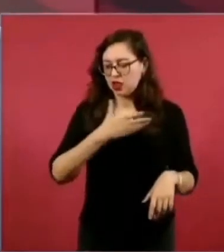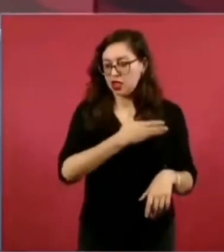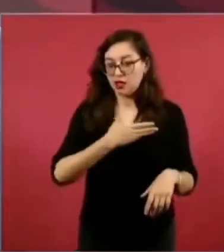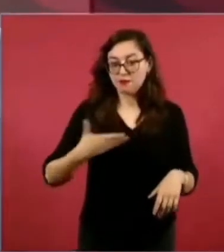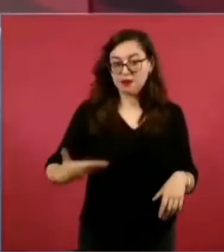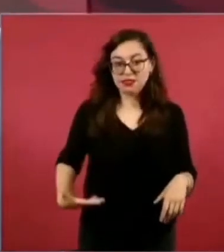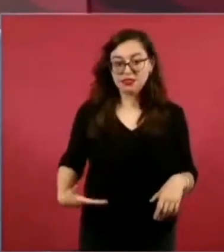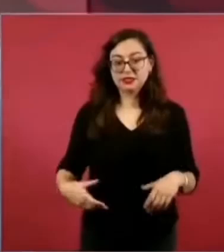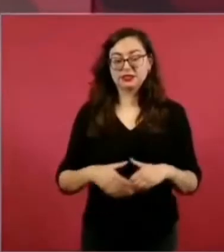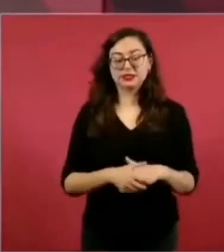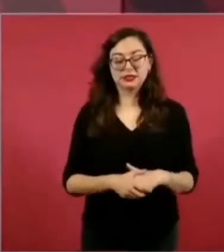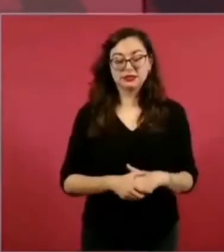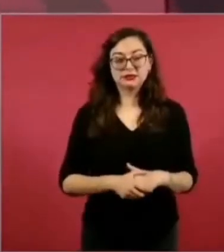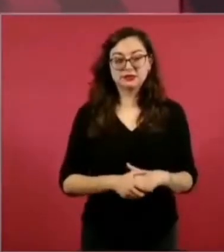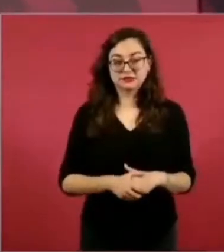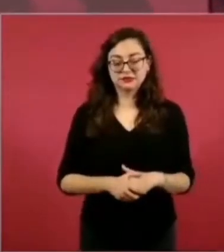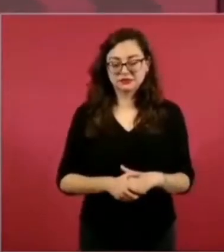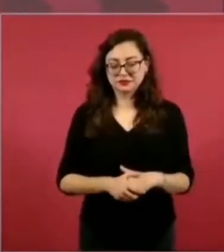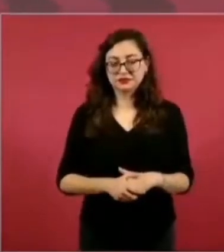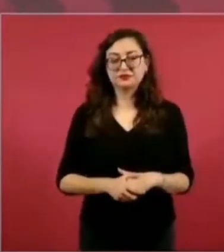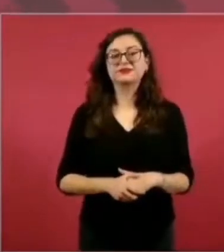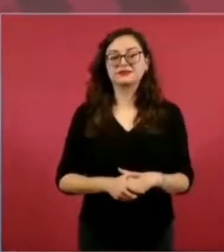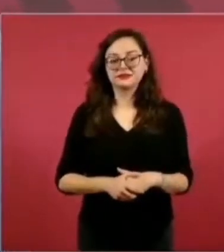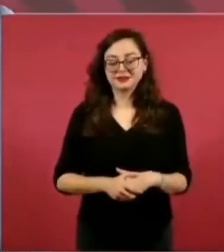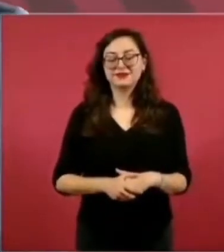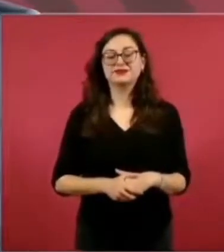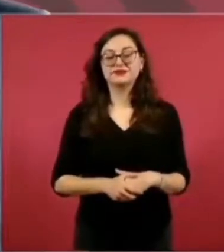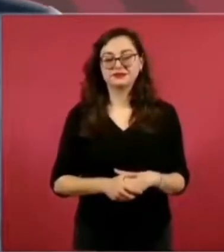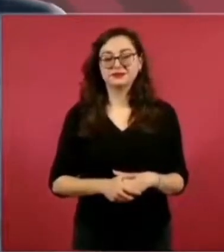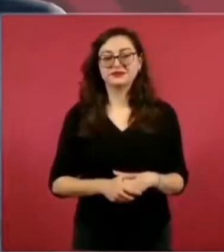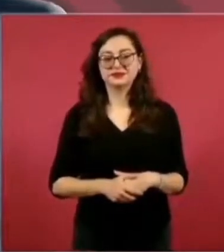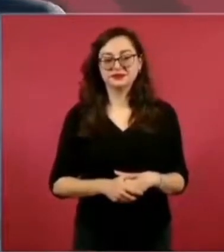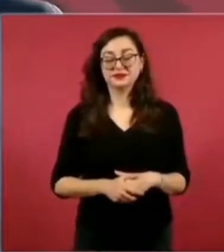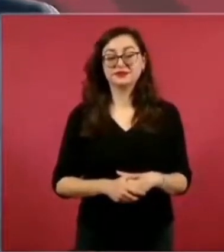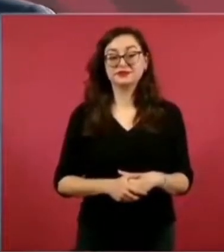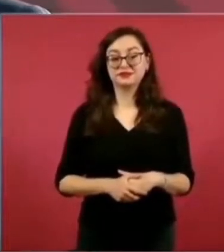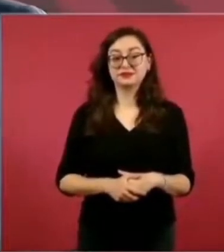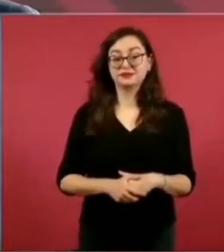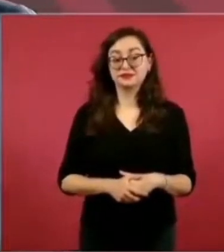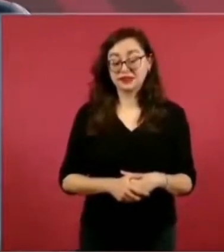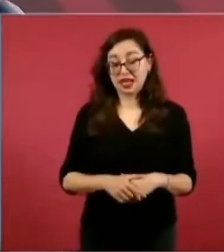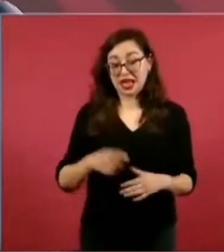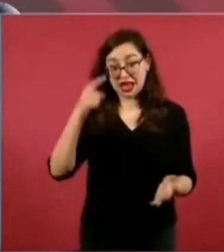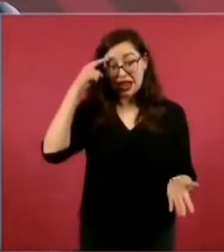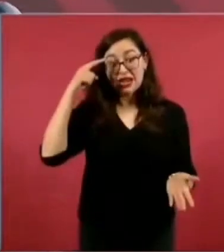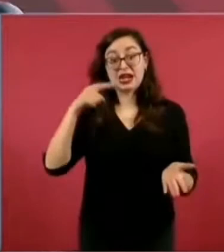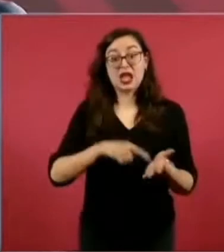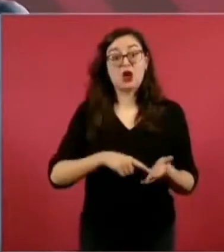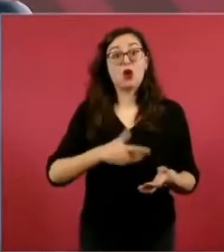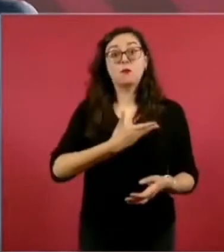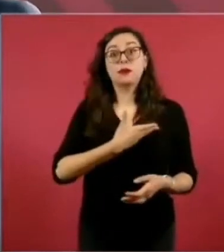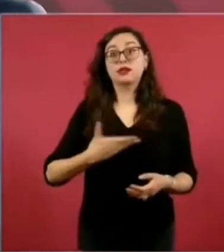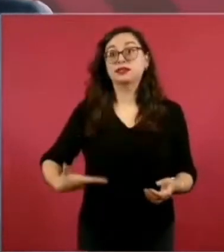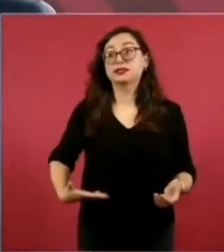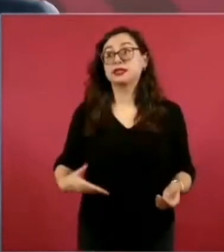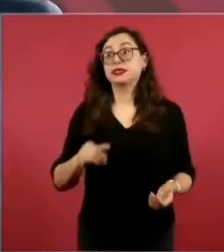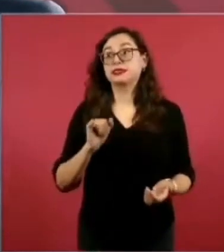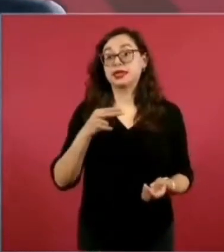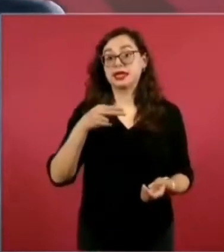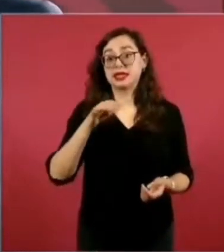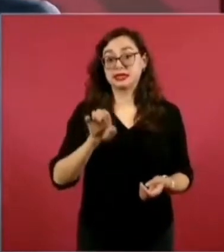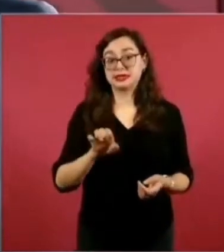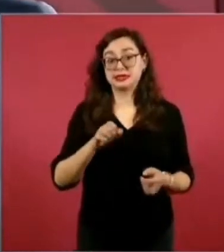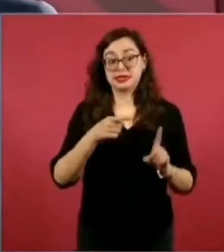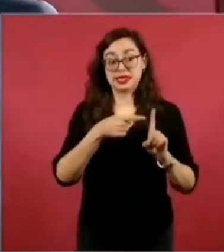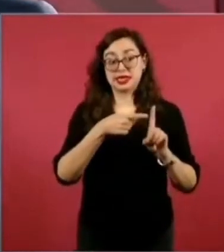yo creo que estaba Lorenzo Córdoba de presidente